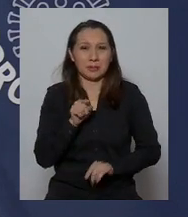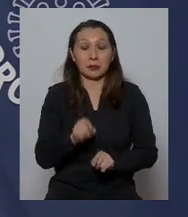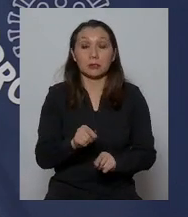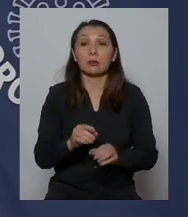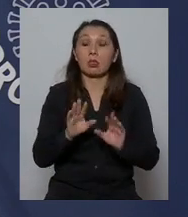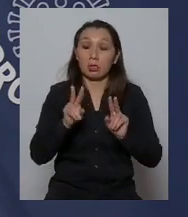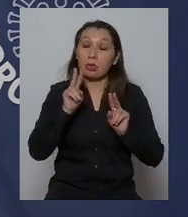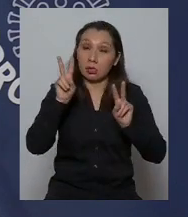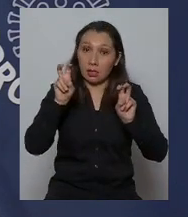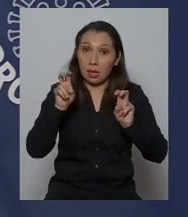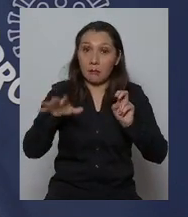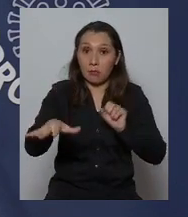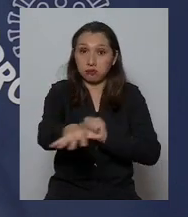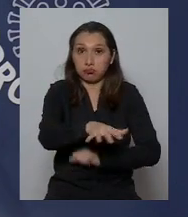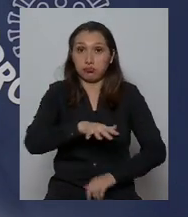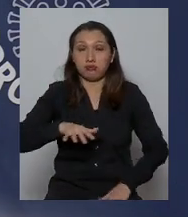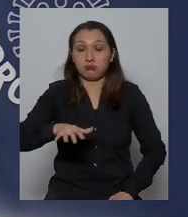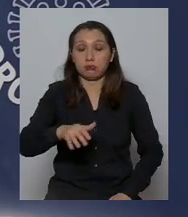el contexto que